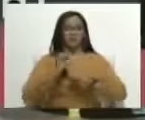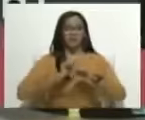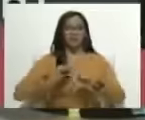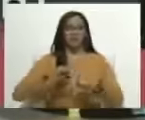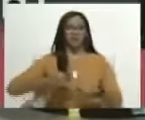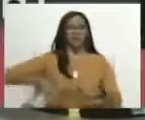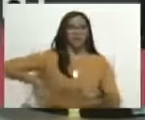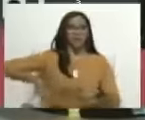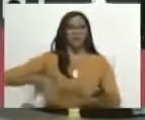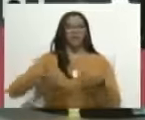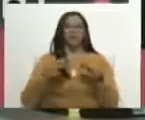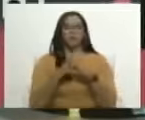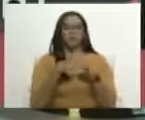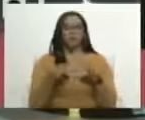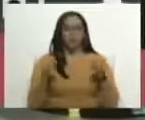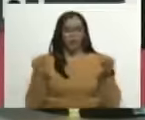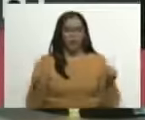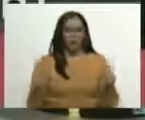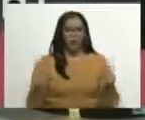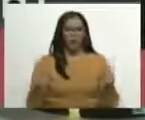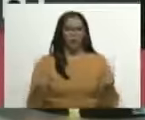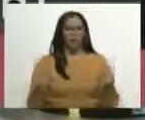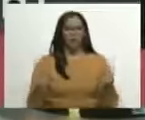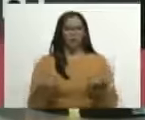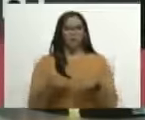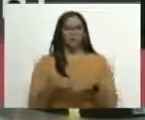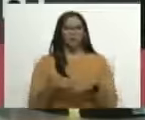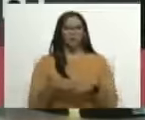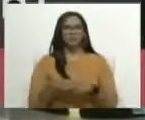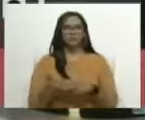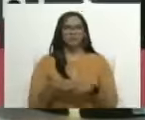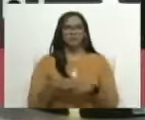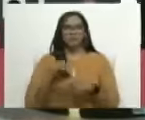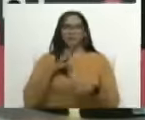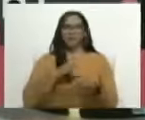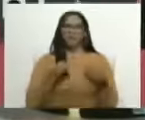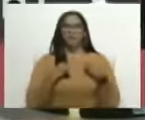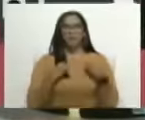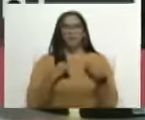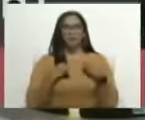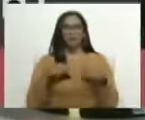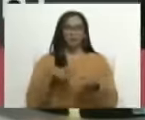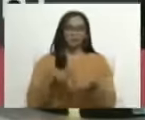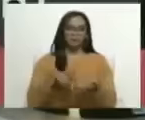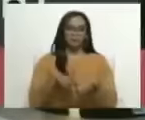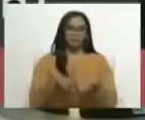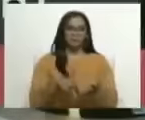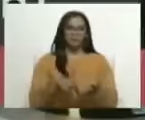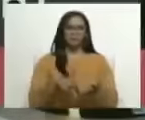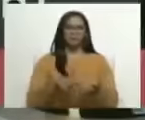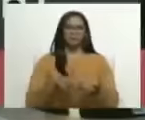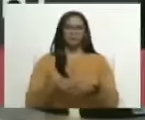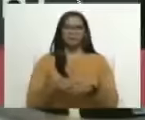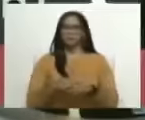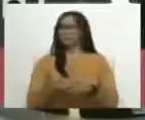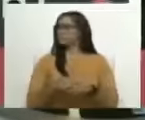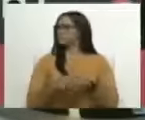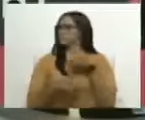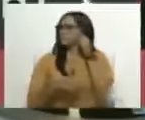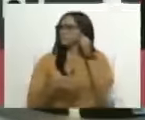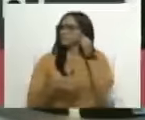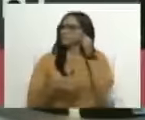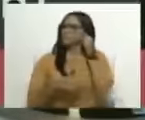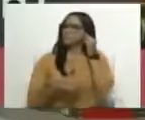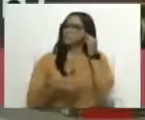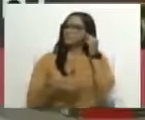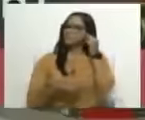Sobre todo ahora que estamos viviendo esta agresión internacional. No, no. A la